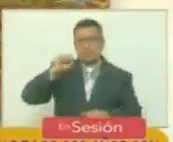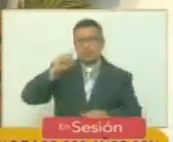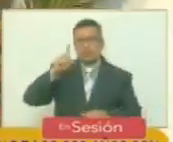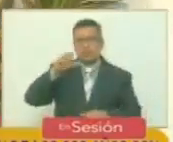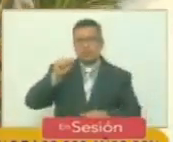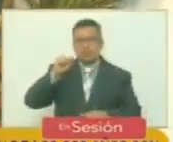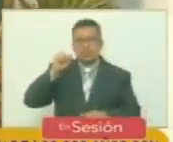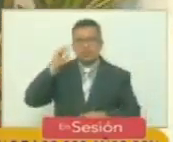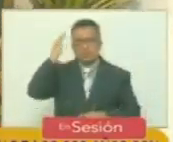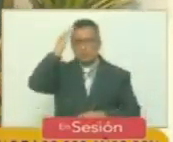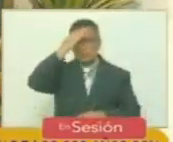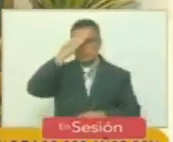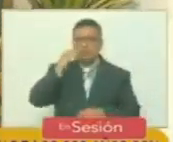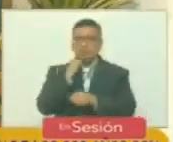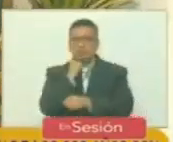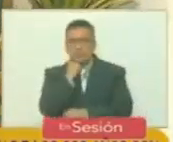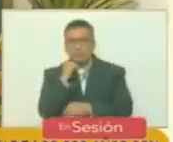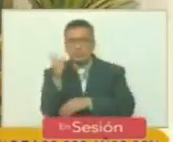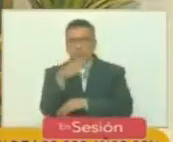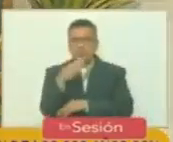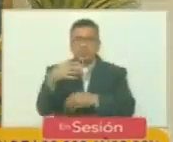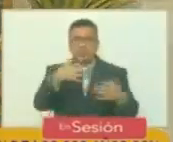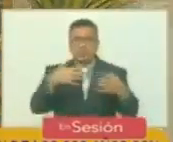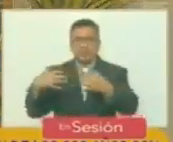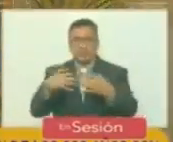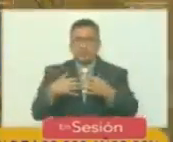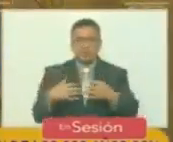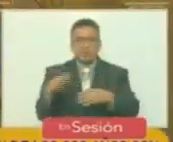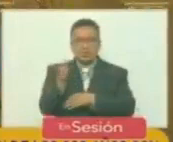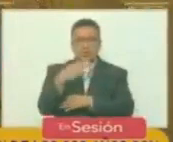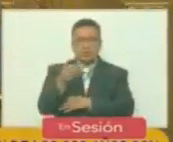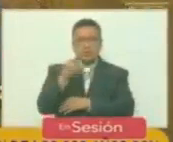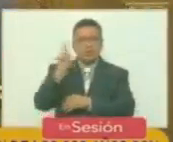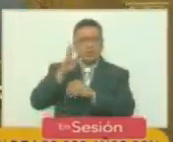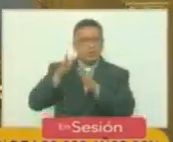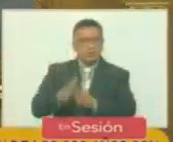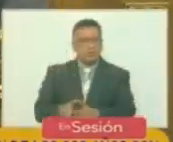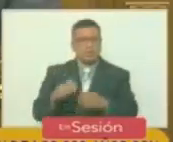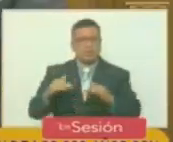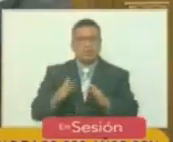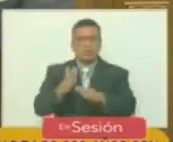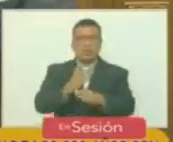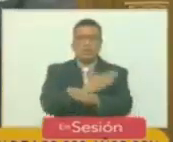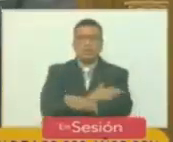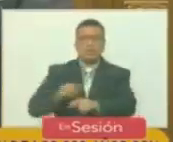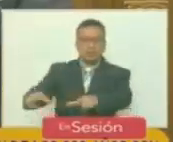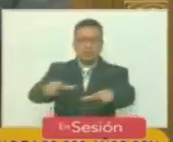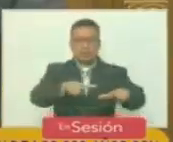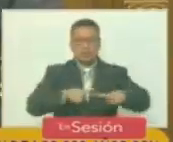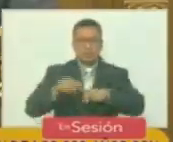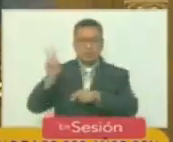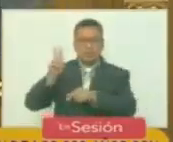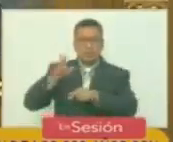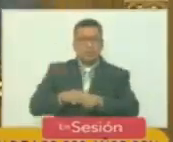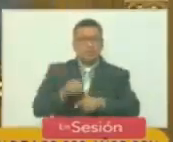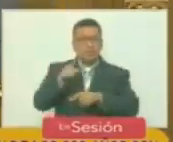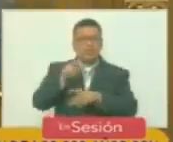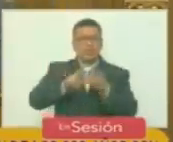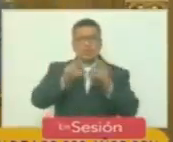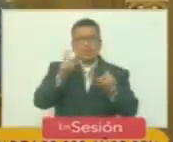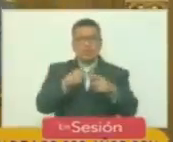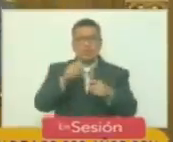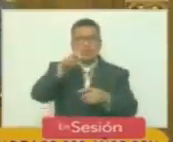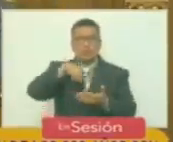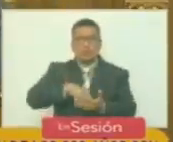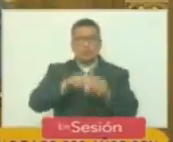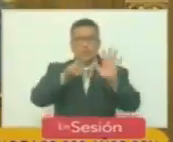iza el pabellón de guerra que era la bandera venezolana antes de llegar a tierras venezolanas ese 3 de agosto de